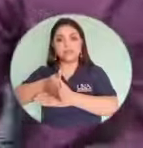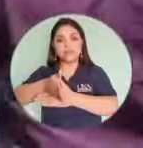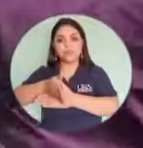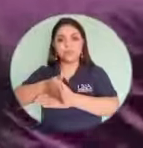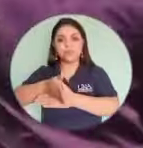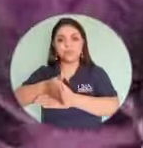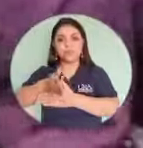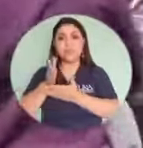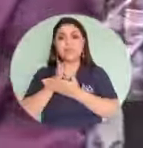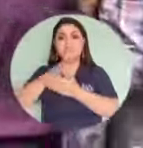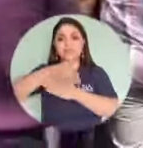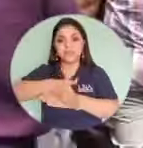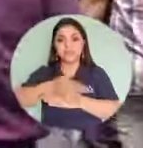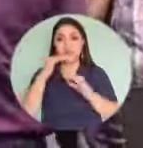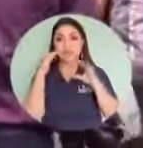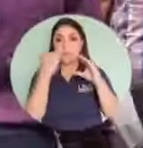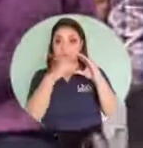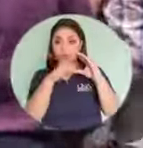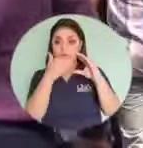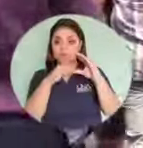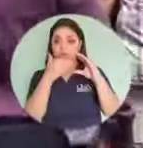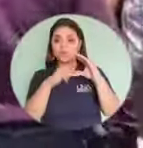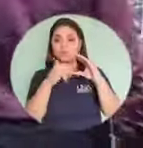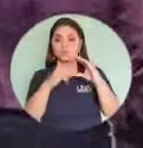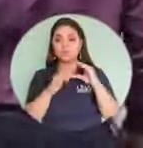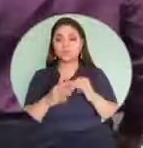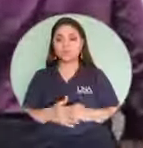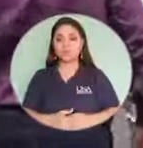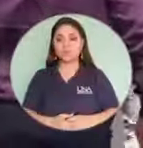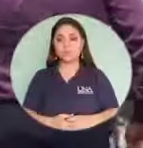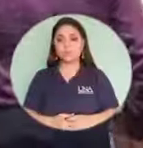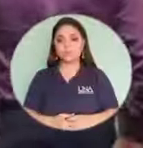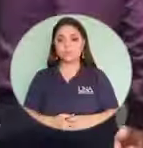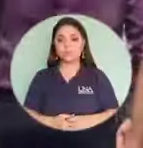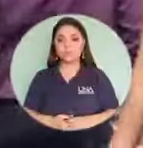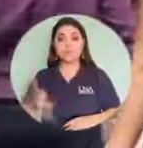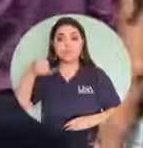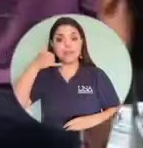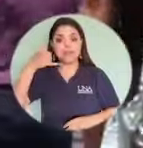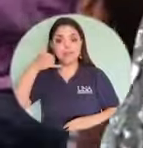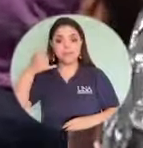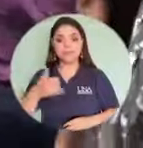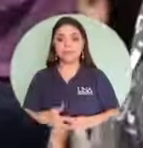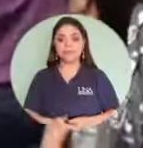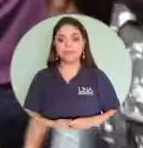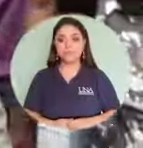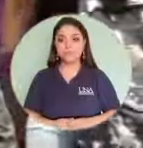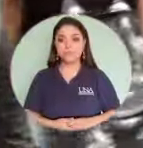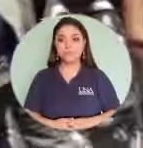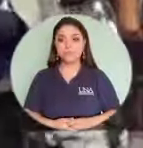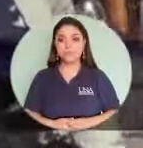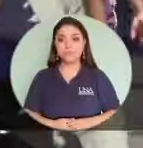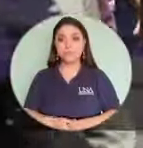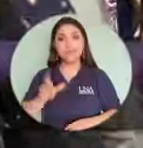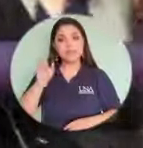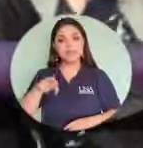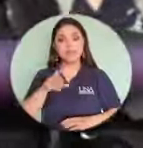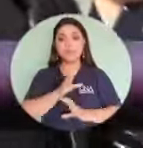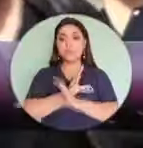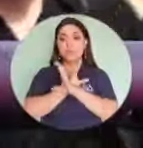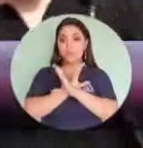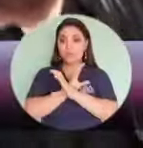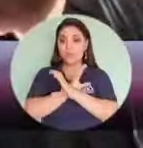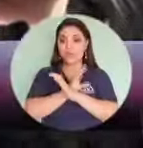correos electrónicos, a teléfonos. No solamente